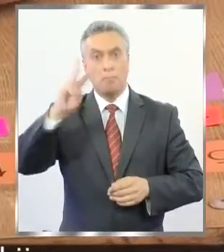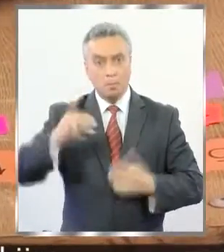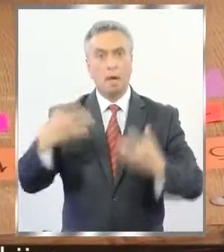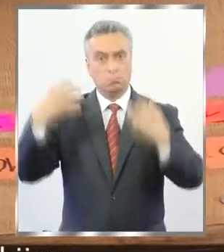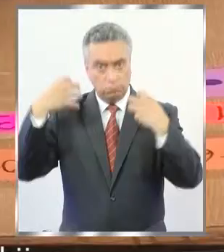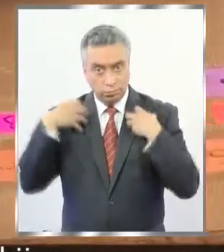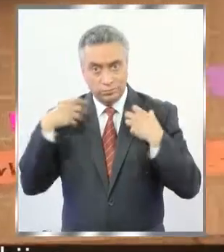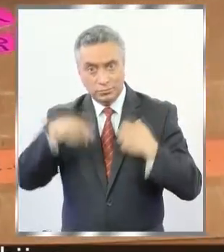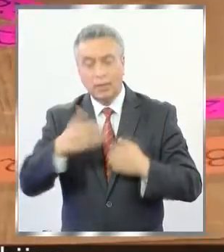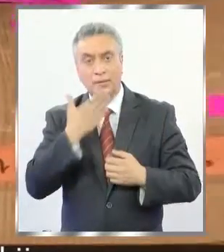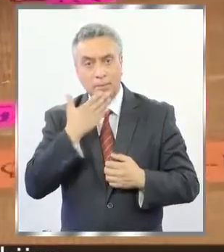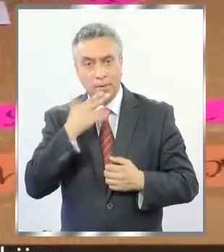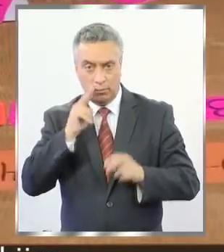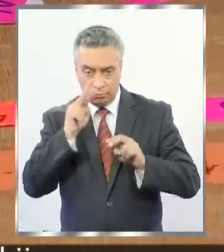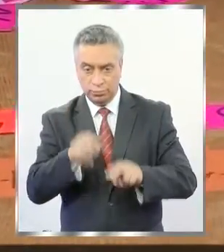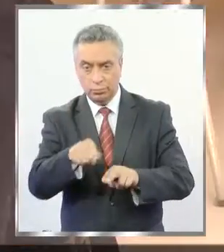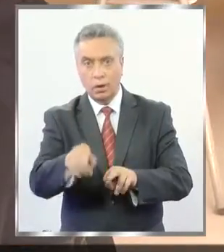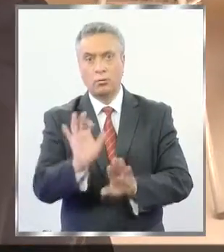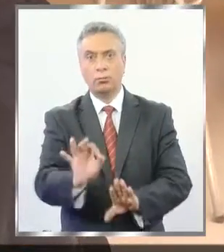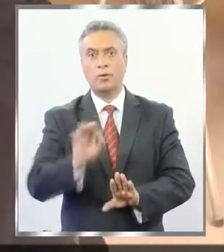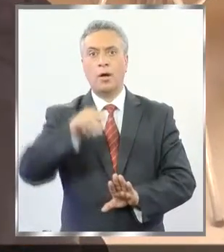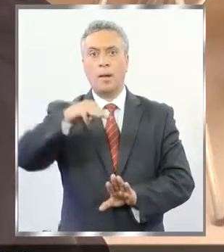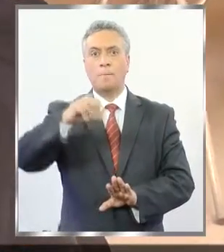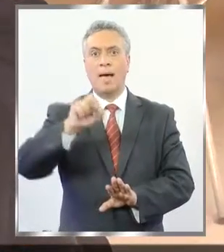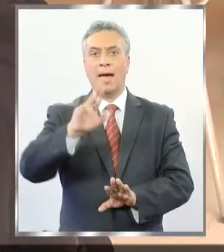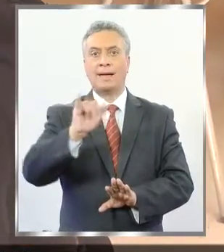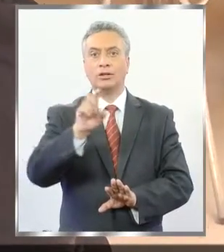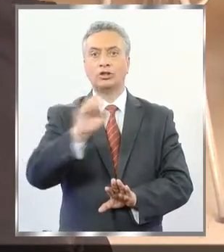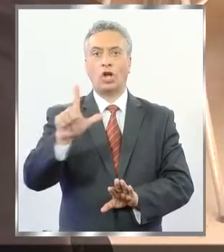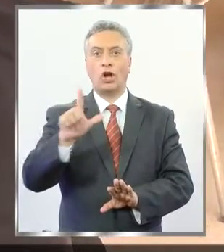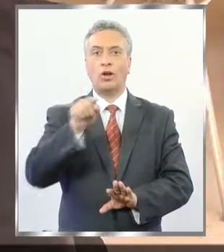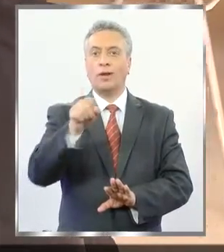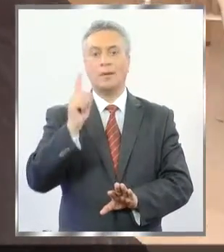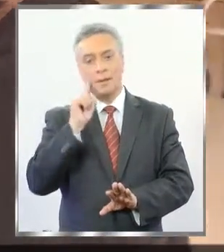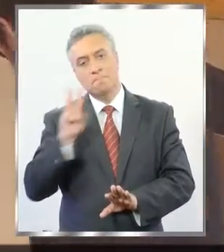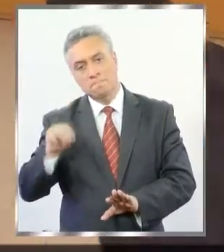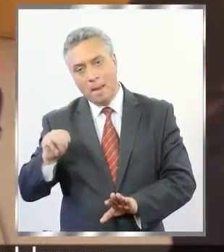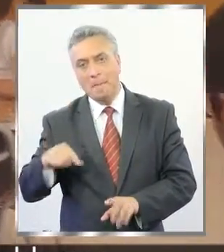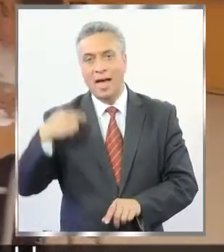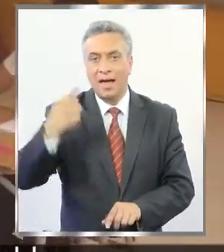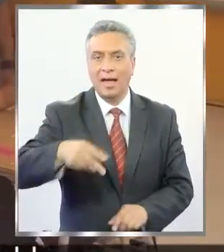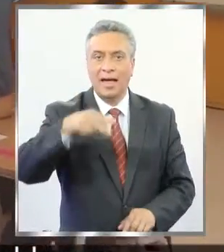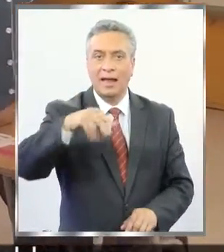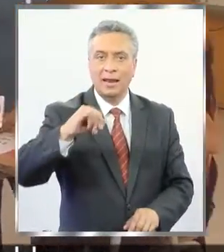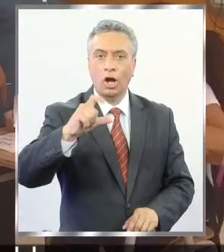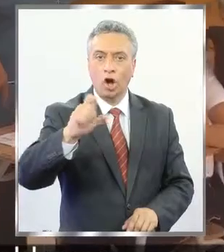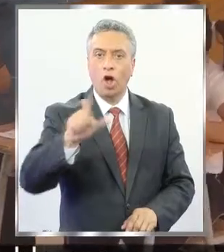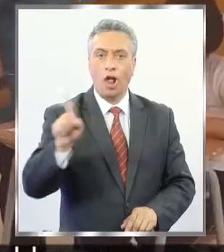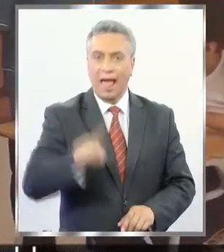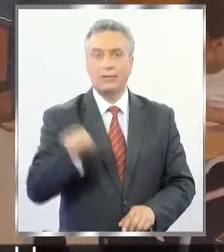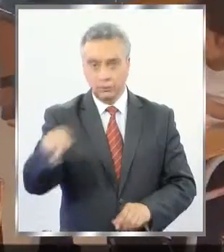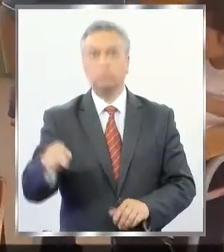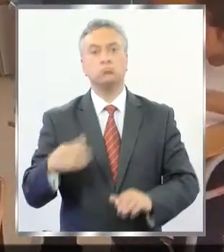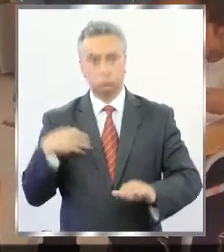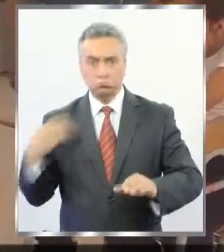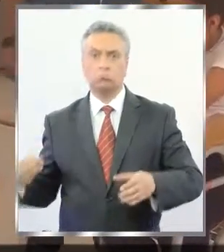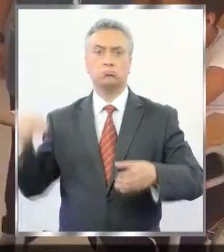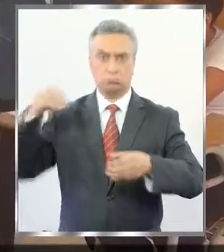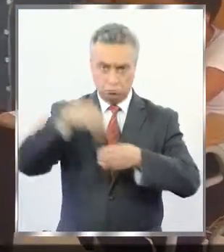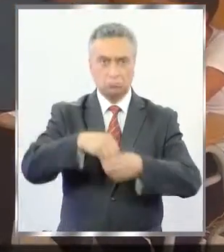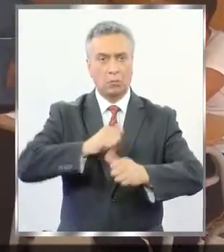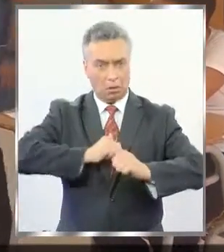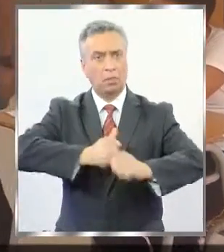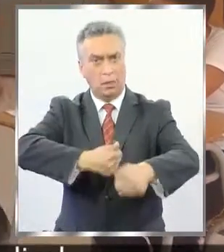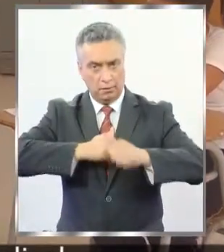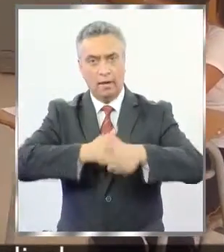destacan el nivel de avance de sus hijos. Es el caso de Marisol Plaza, madre de Nicolás, quien se ha integrado sin problemas a este nuevo